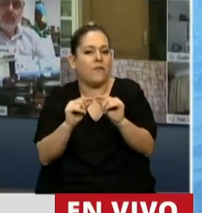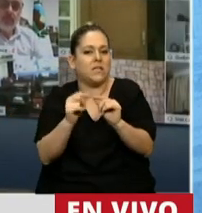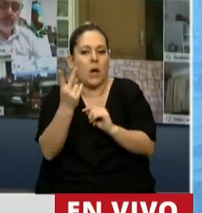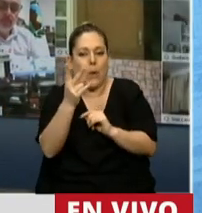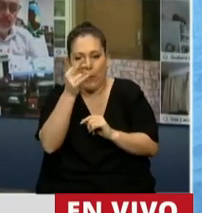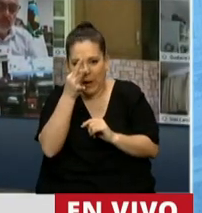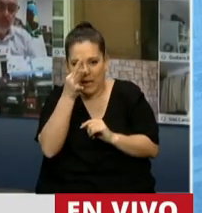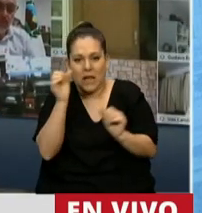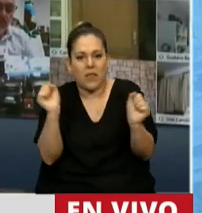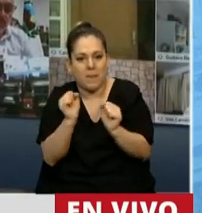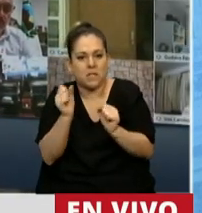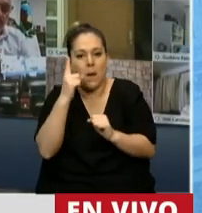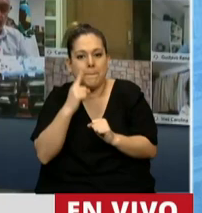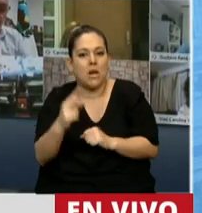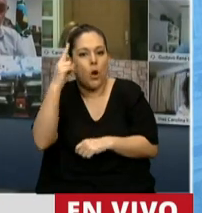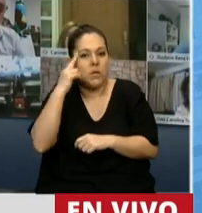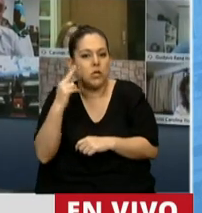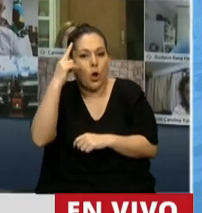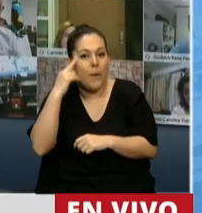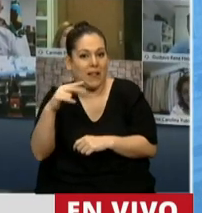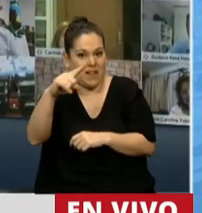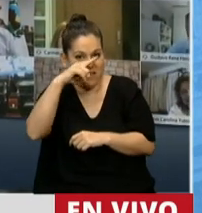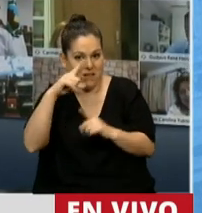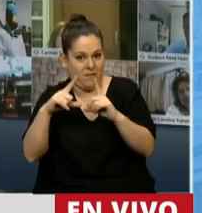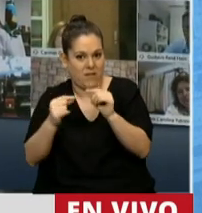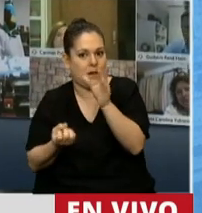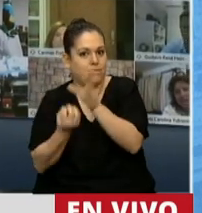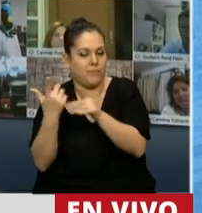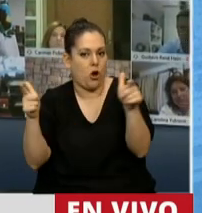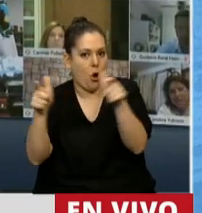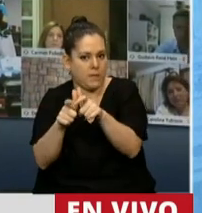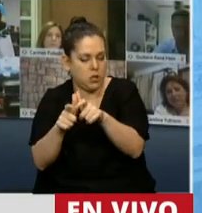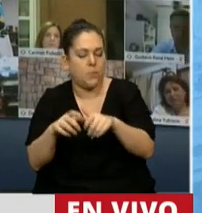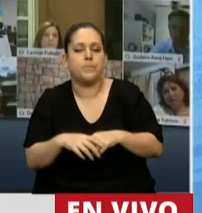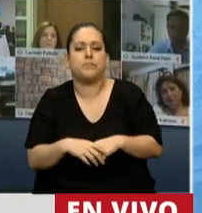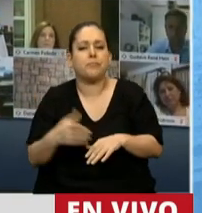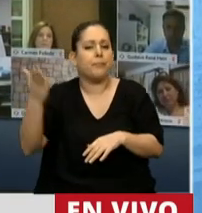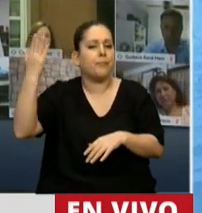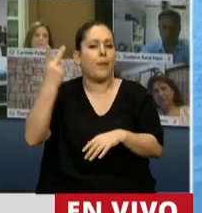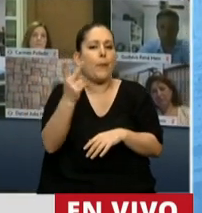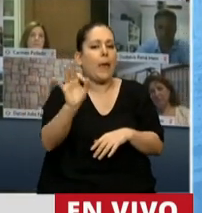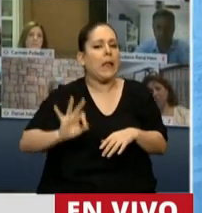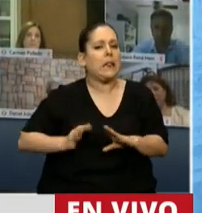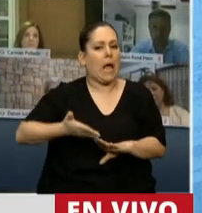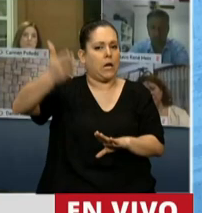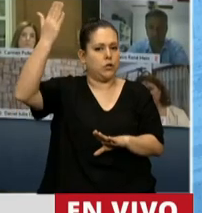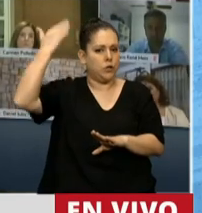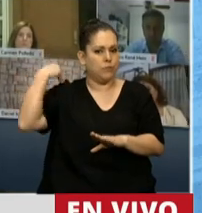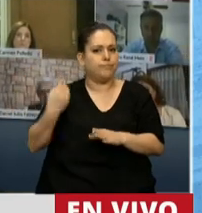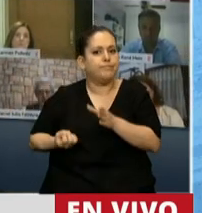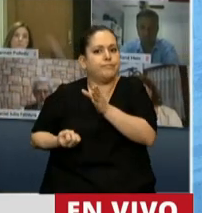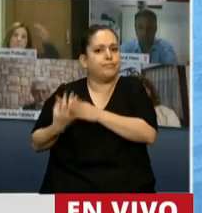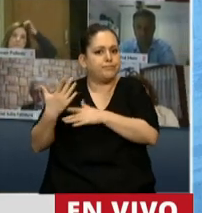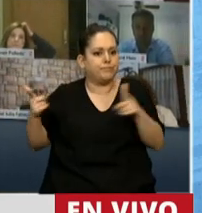de 1997. Hace 20 años hay un equipo de argentinos